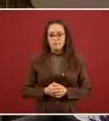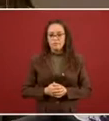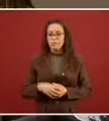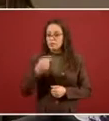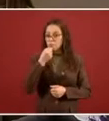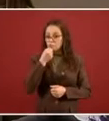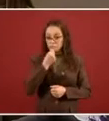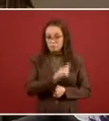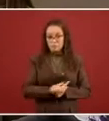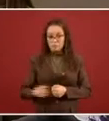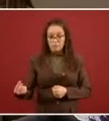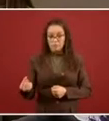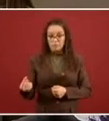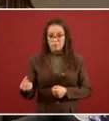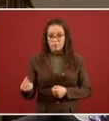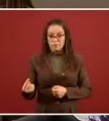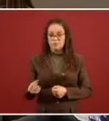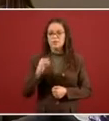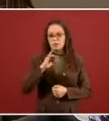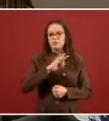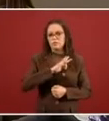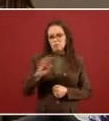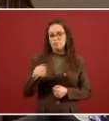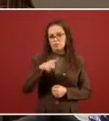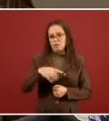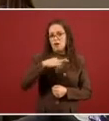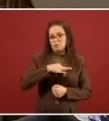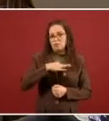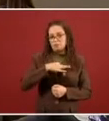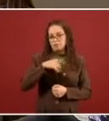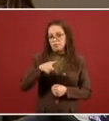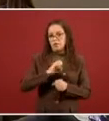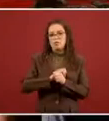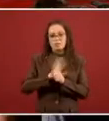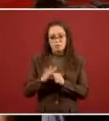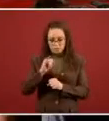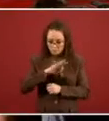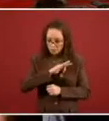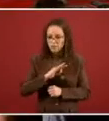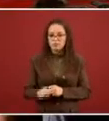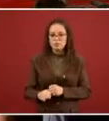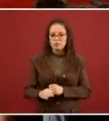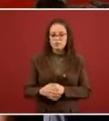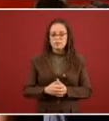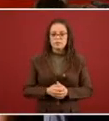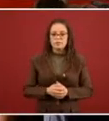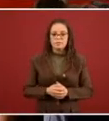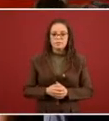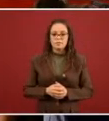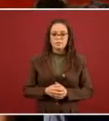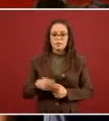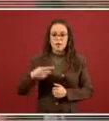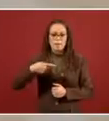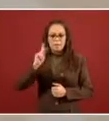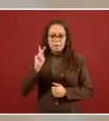pueden desde luego tener infección por el coronavirus, pueden tener enfermedad COVID, pero por alguna